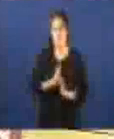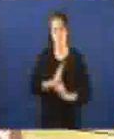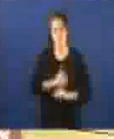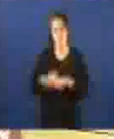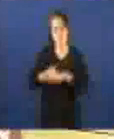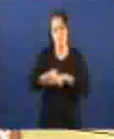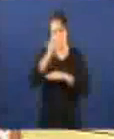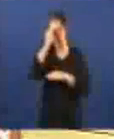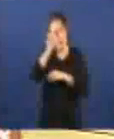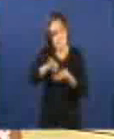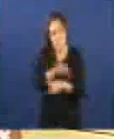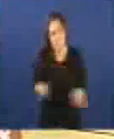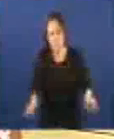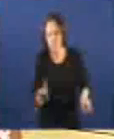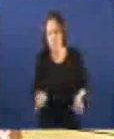cidadanes